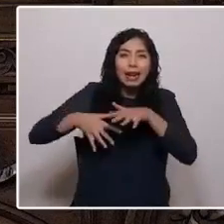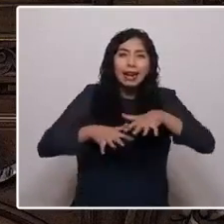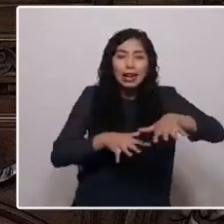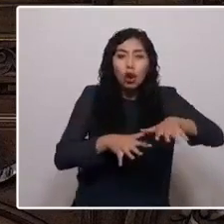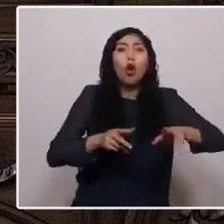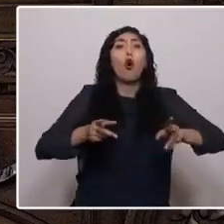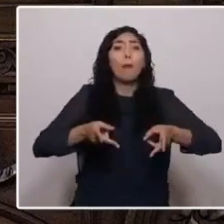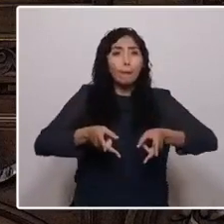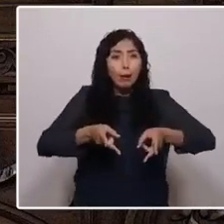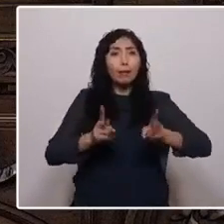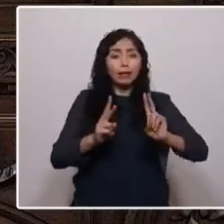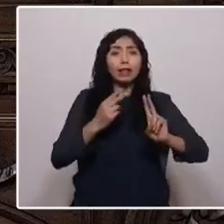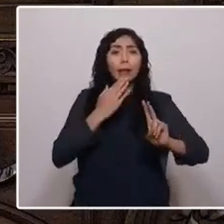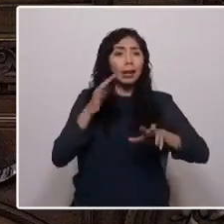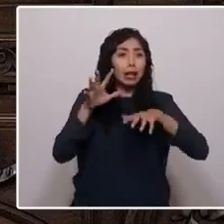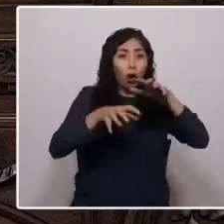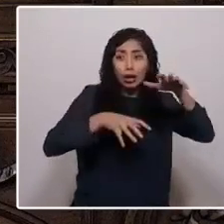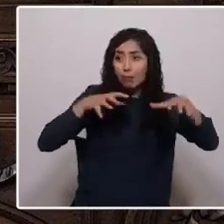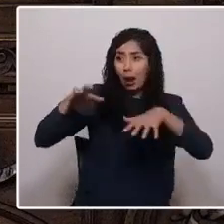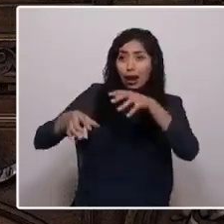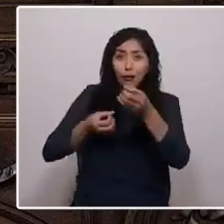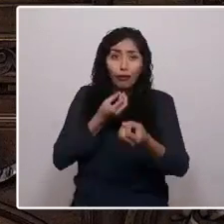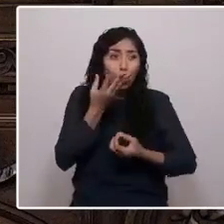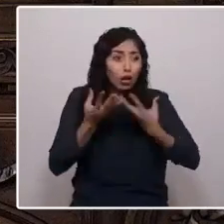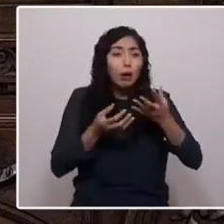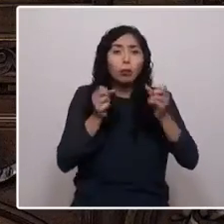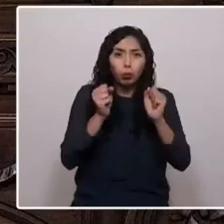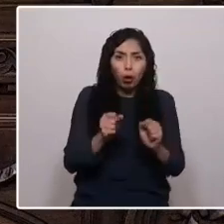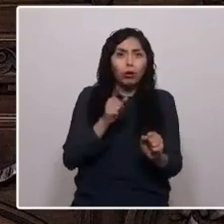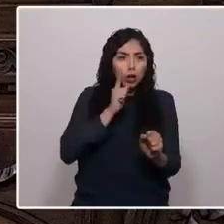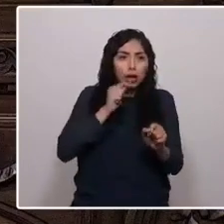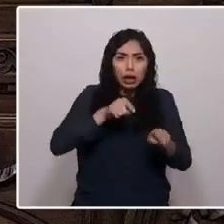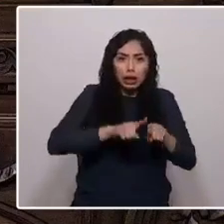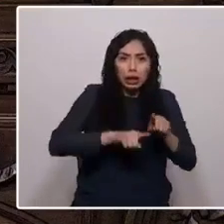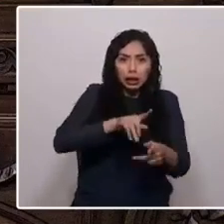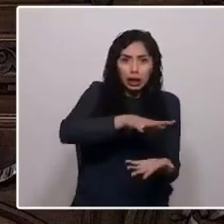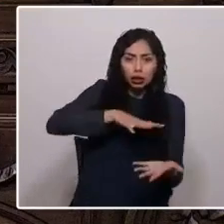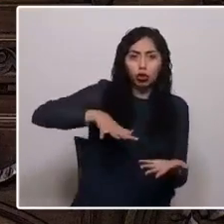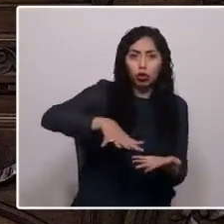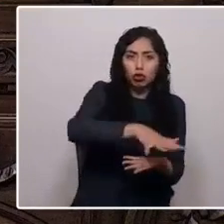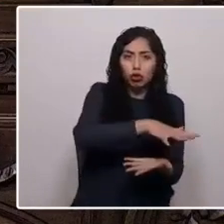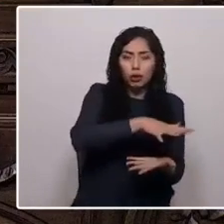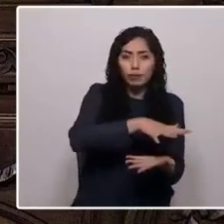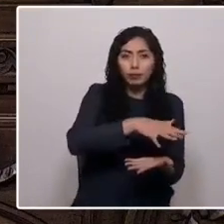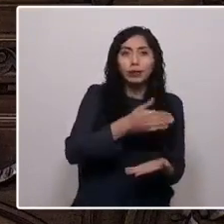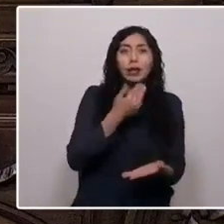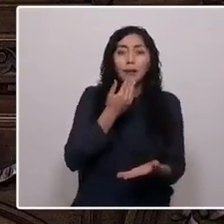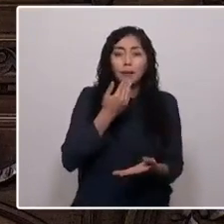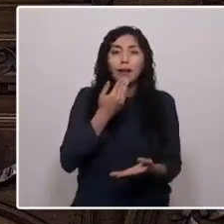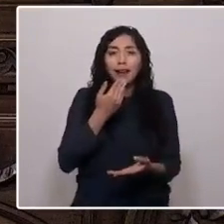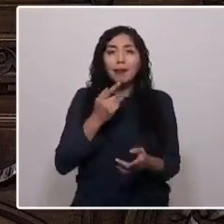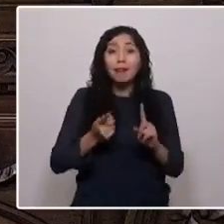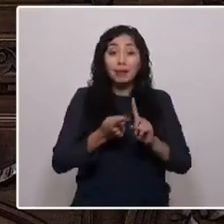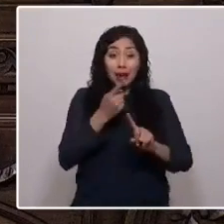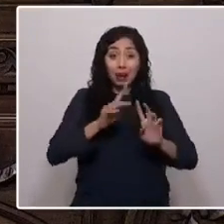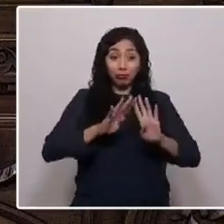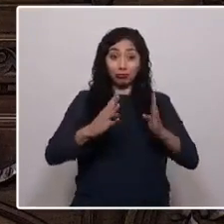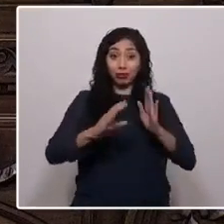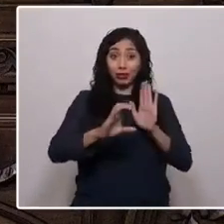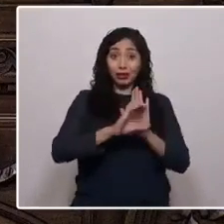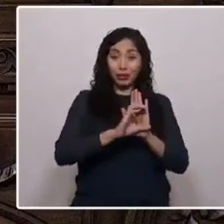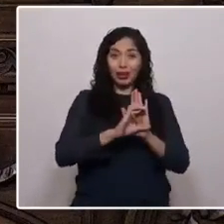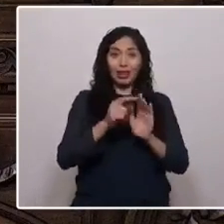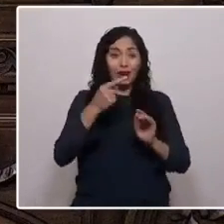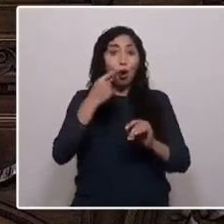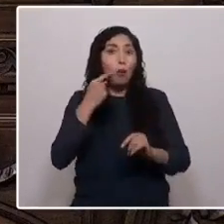especies nativas pueblen nuestros territorios. Finalmente, la primera constituyente paritaria del mundo nos debe